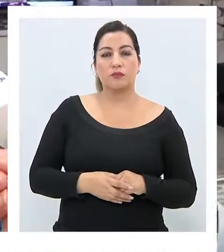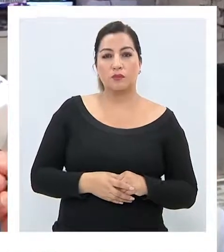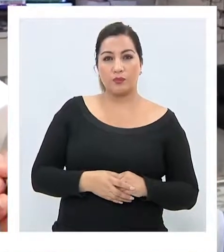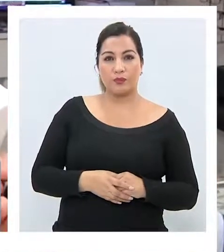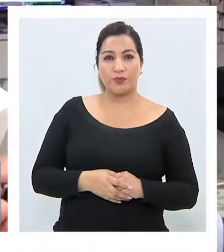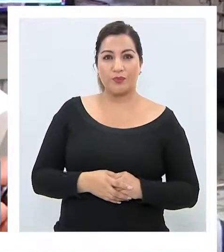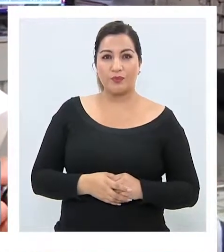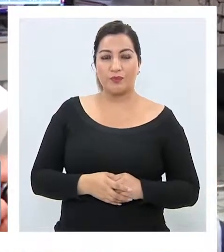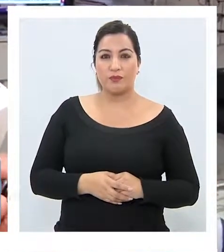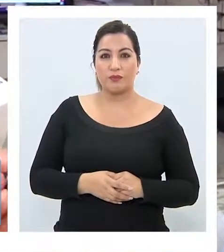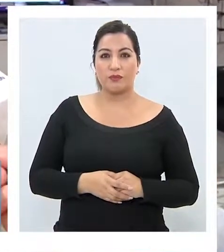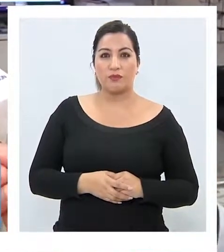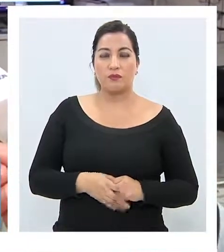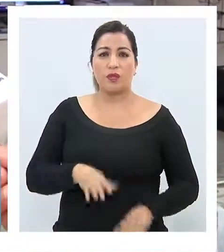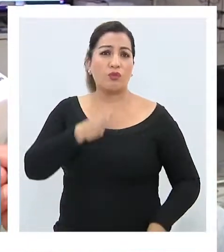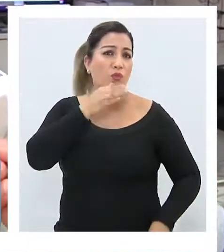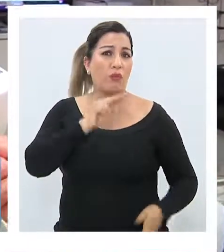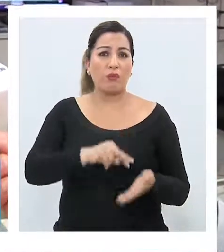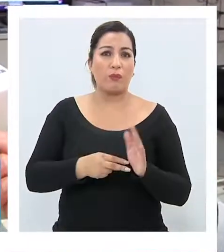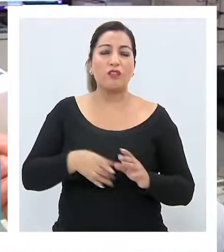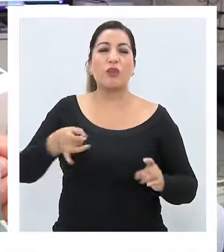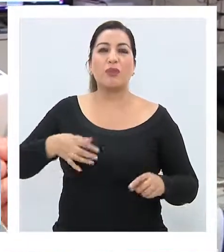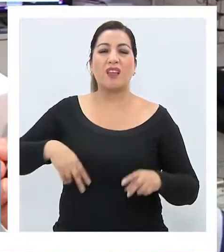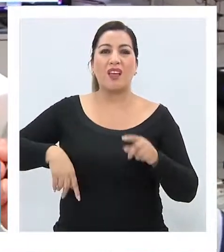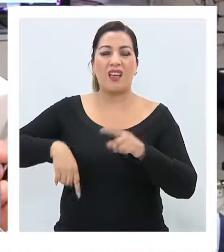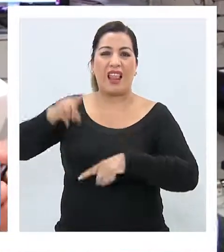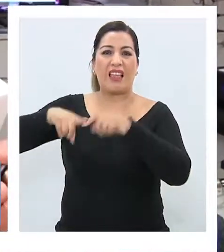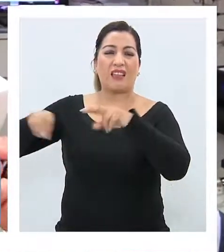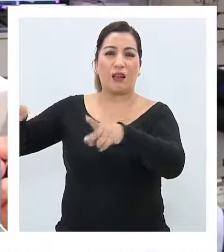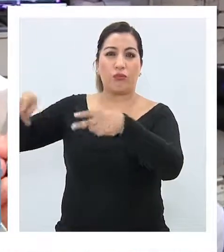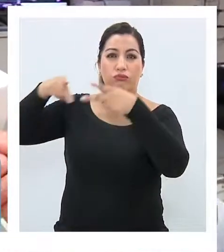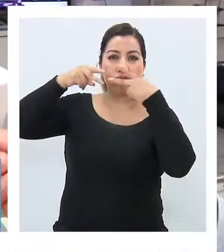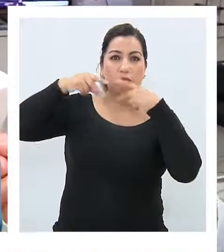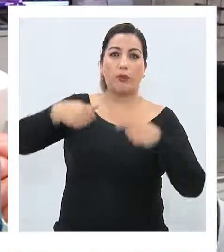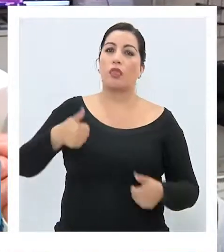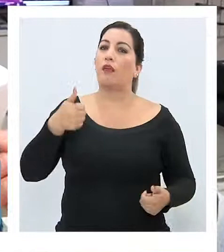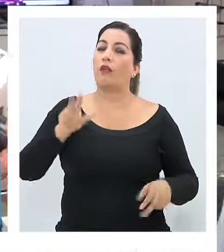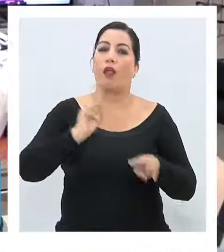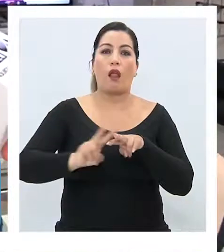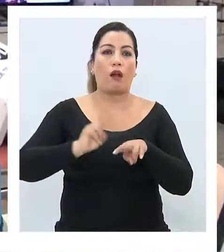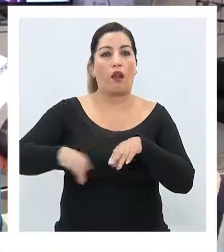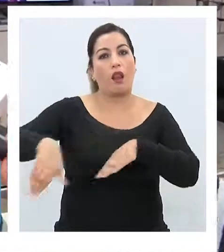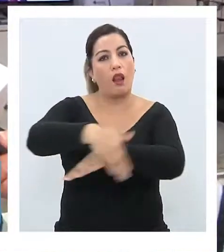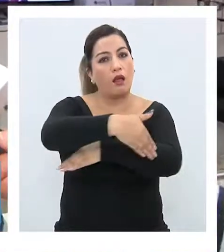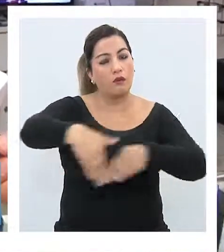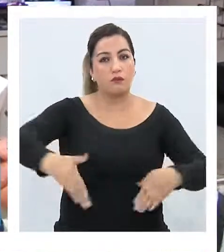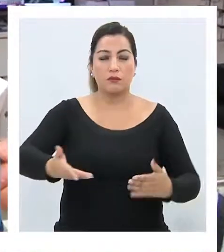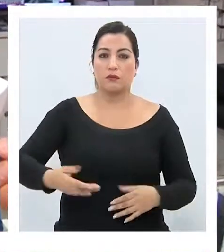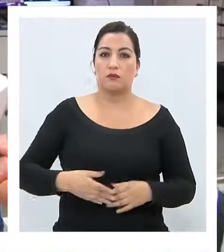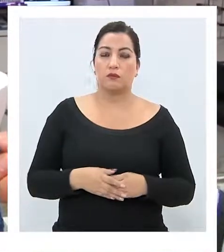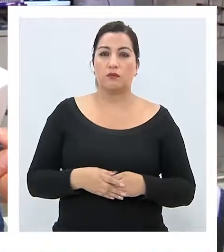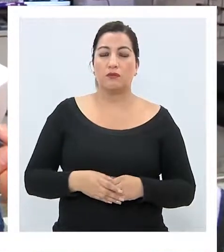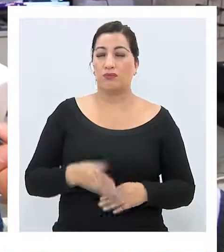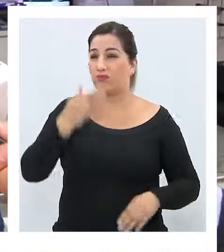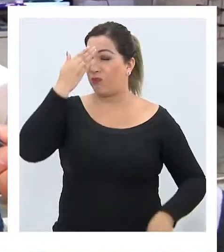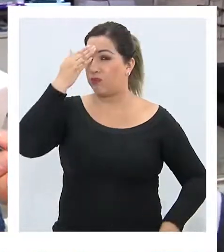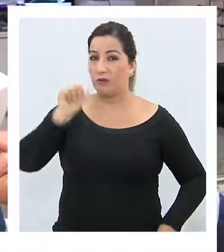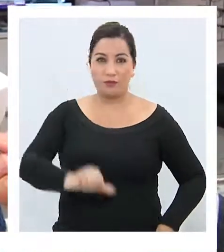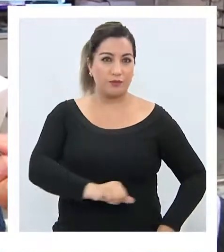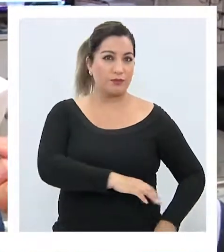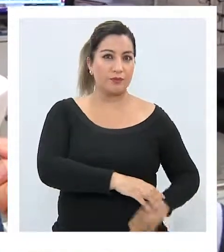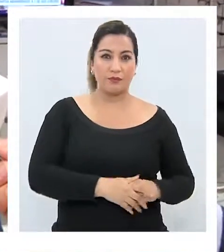solamente el polvo, pero está bien que hagan las reparaciones, porque ahí ya las veredas están